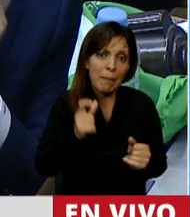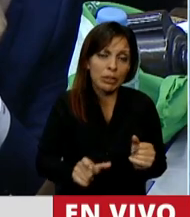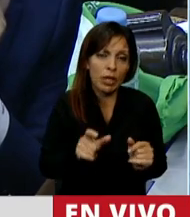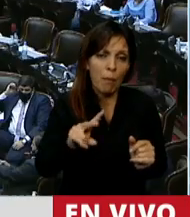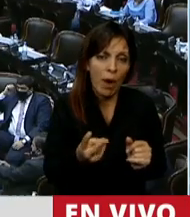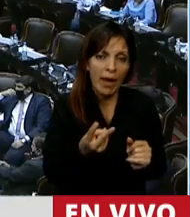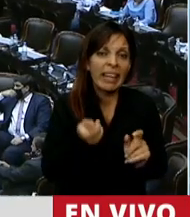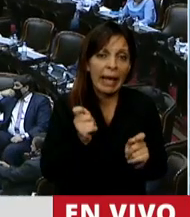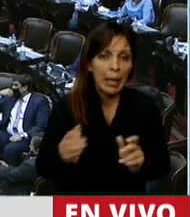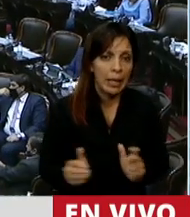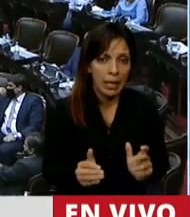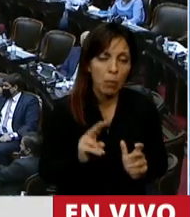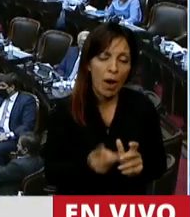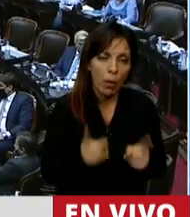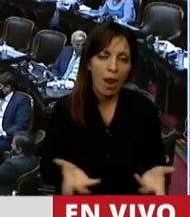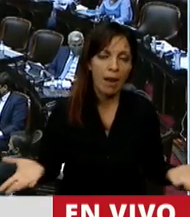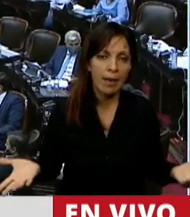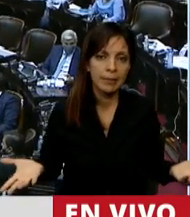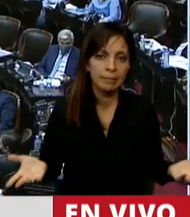¿Muere ese niño o esa niña?